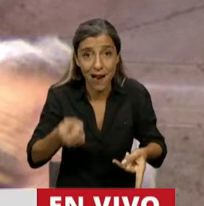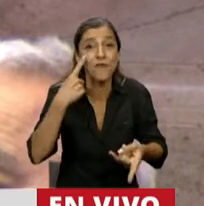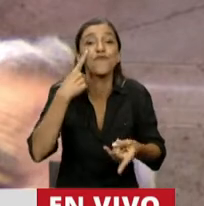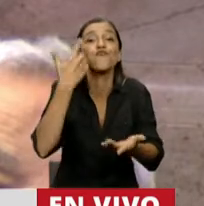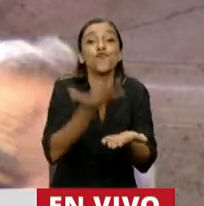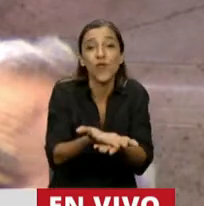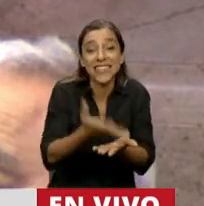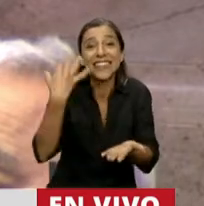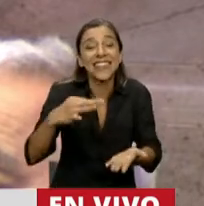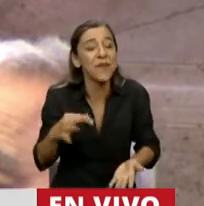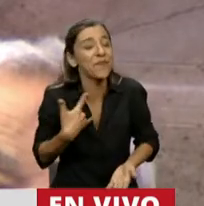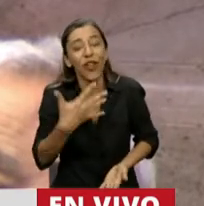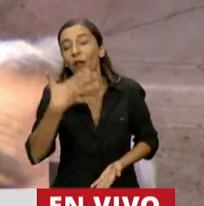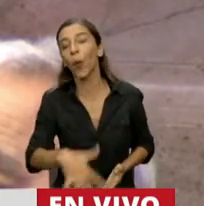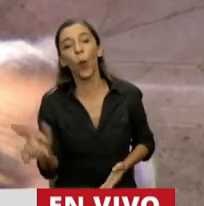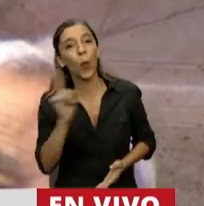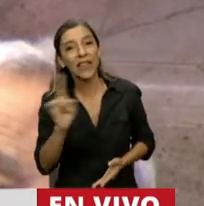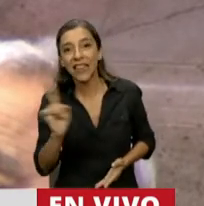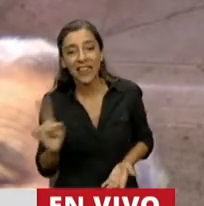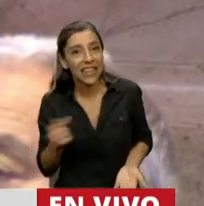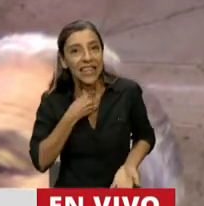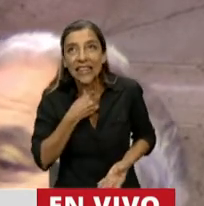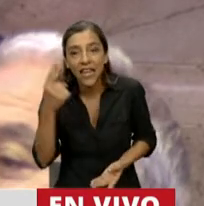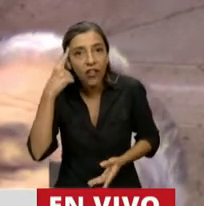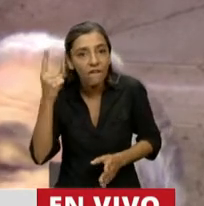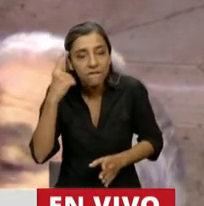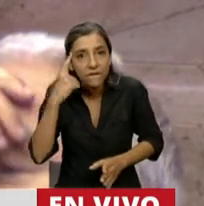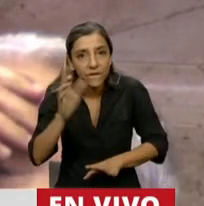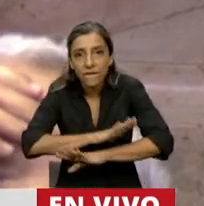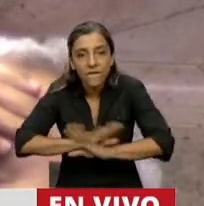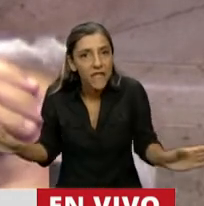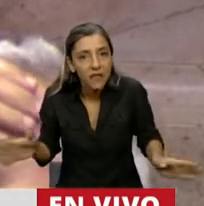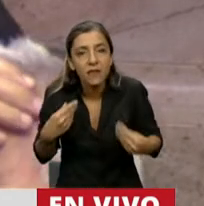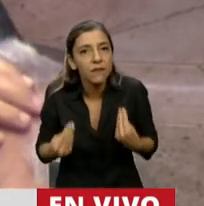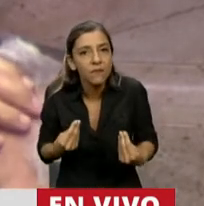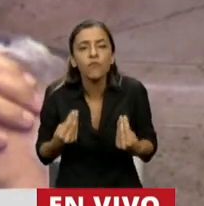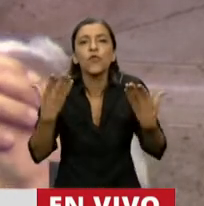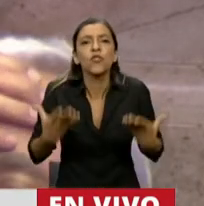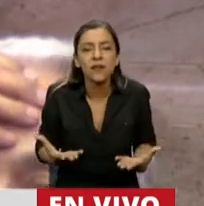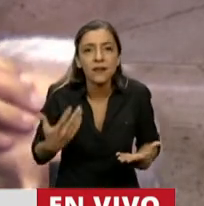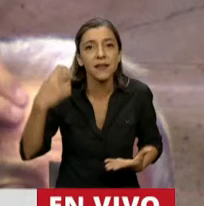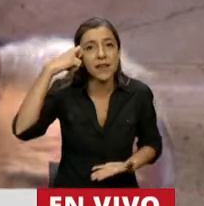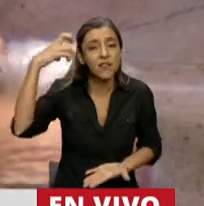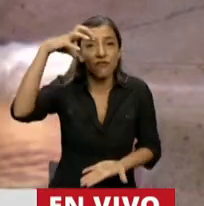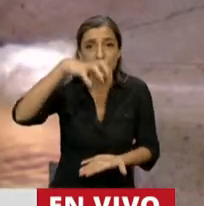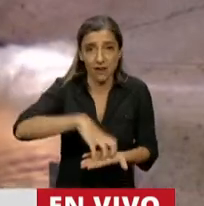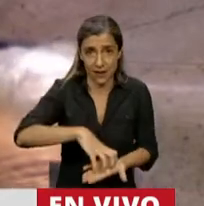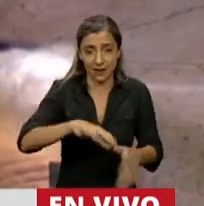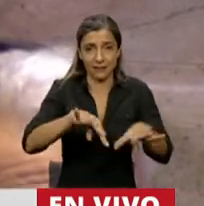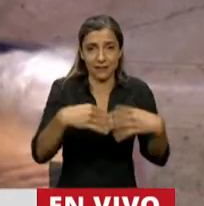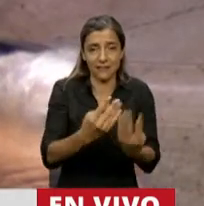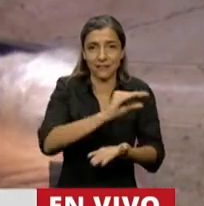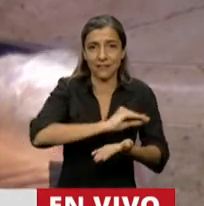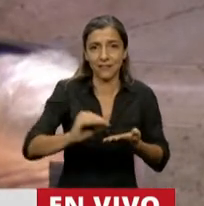esta cosa de no entender por qué en la Cámara de Diputados, donde votamos hace no mucho